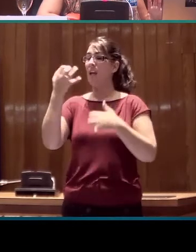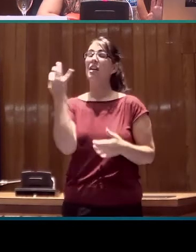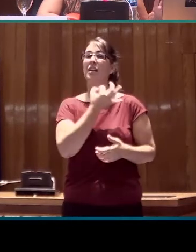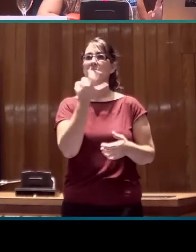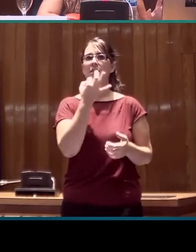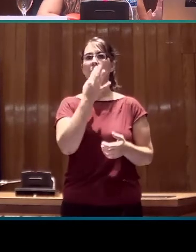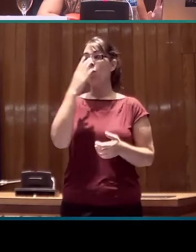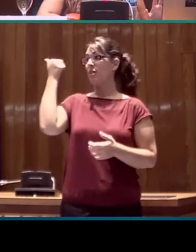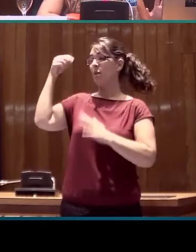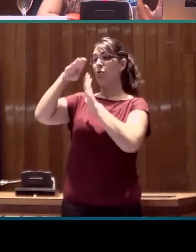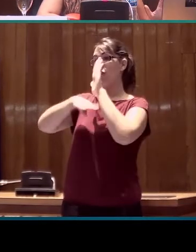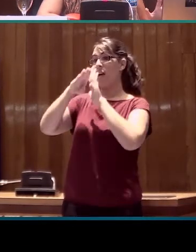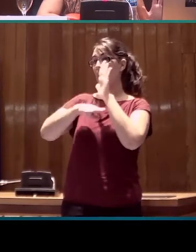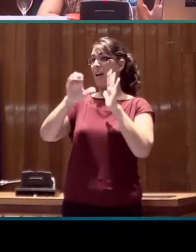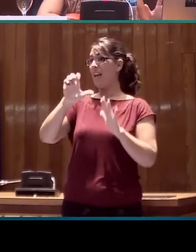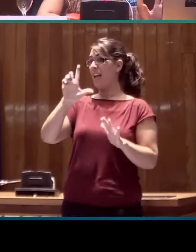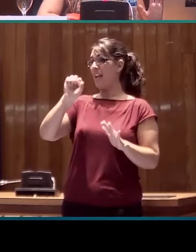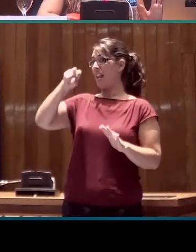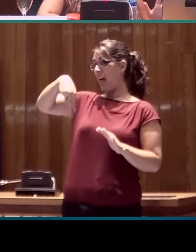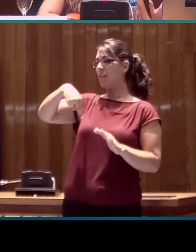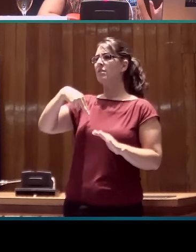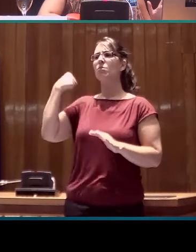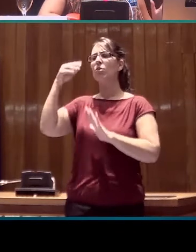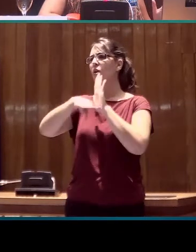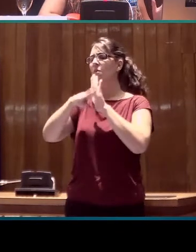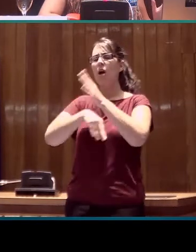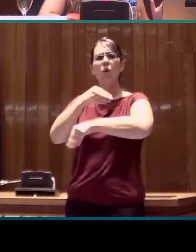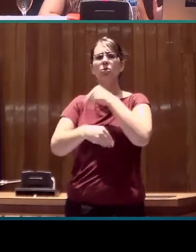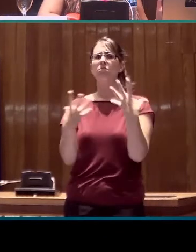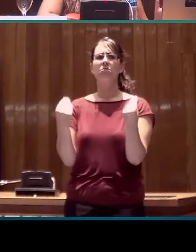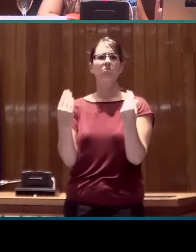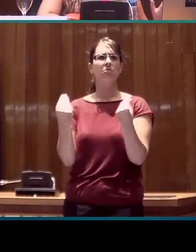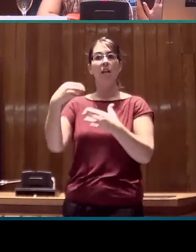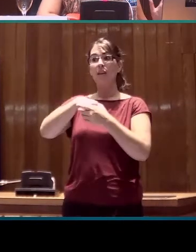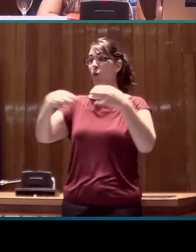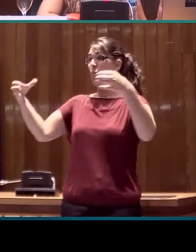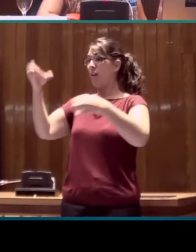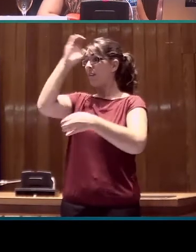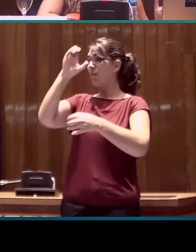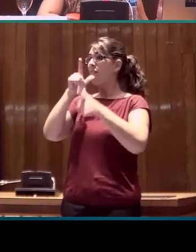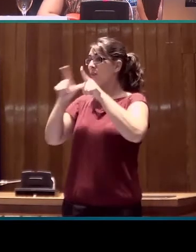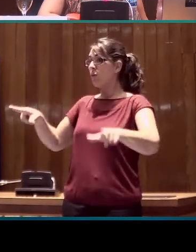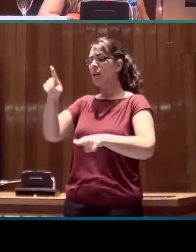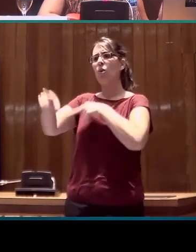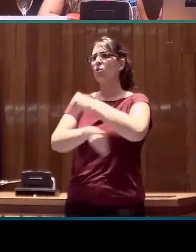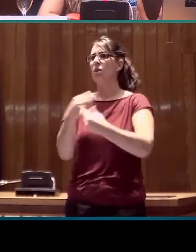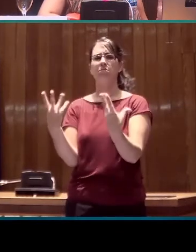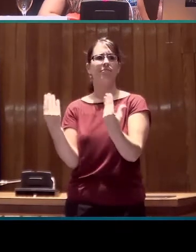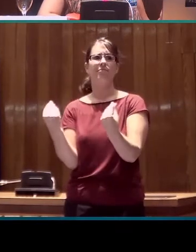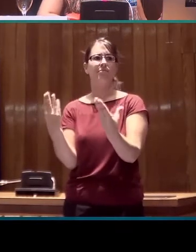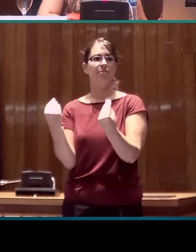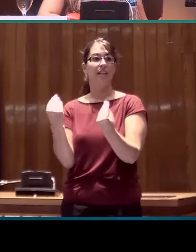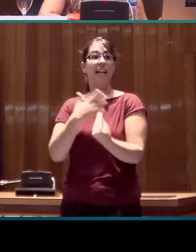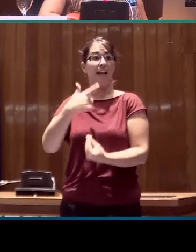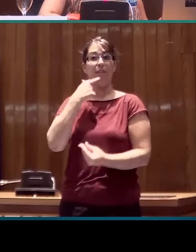programa muy usado en la actualidad entre la comunidad científica de lingüistas, y eso nos permite compartir resultados